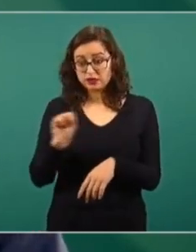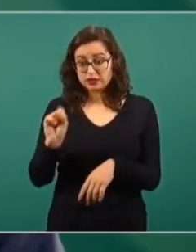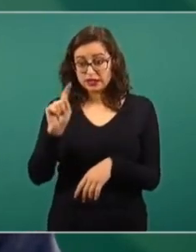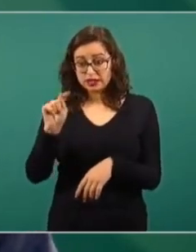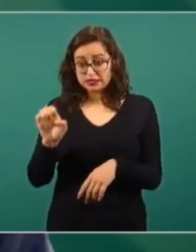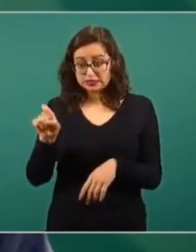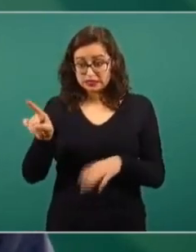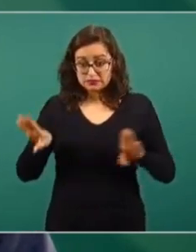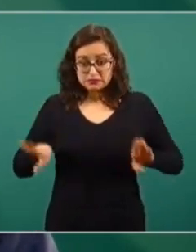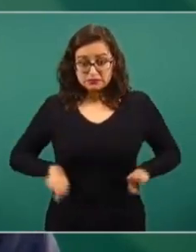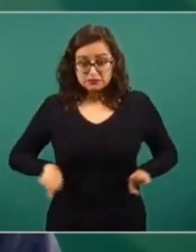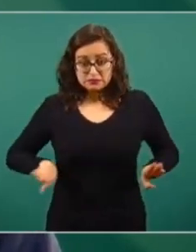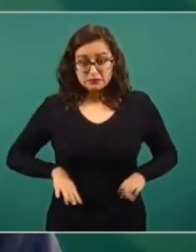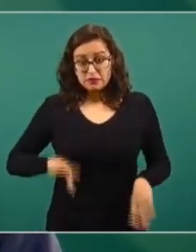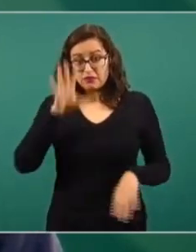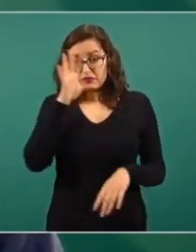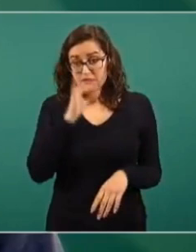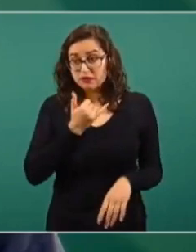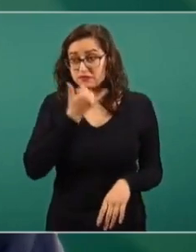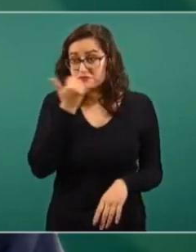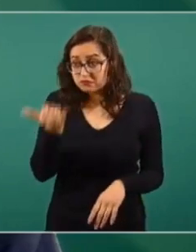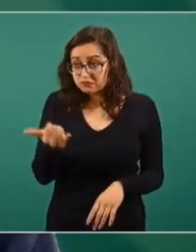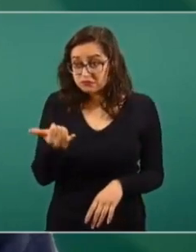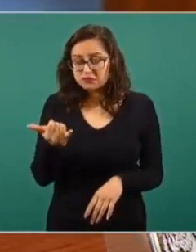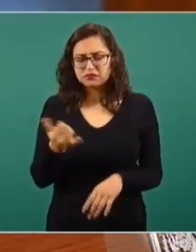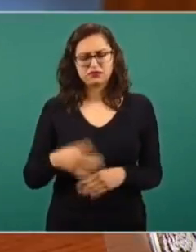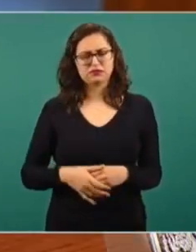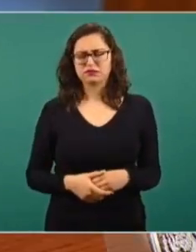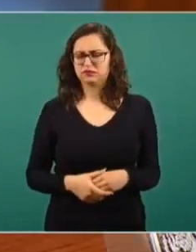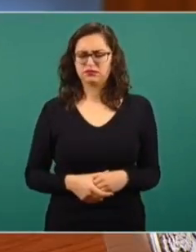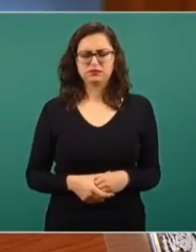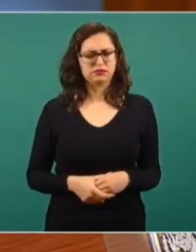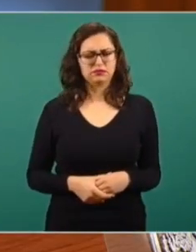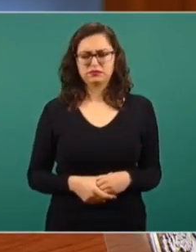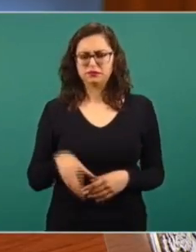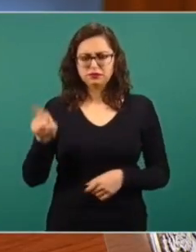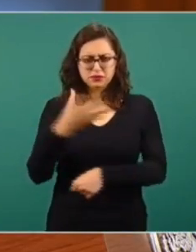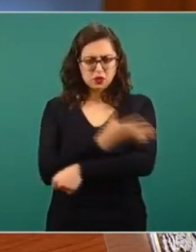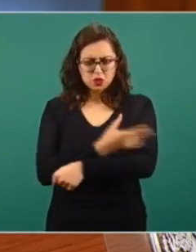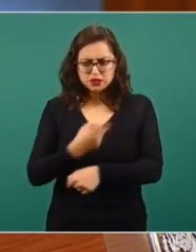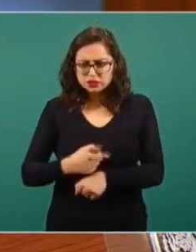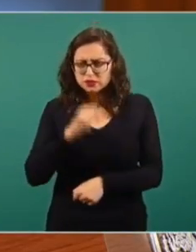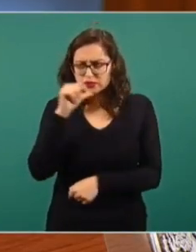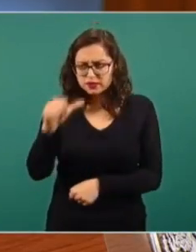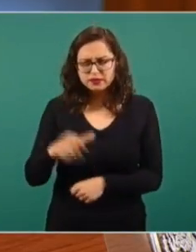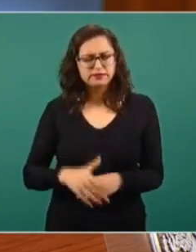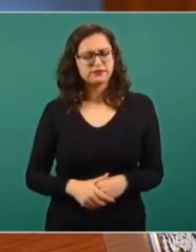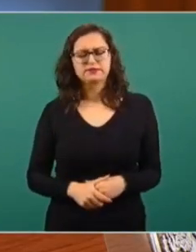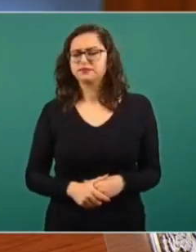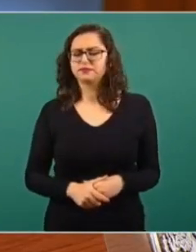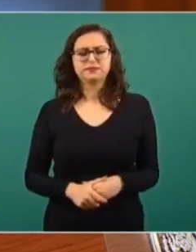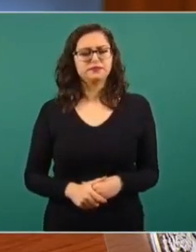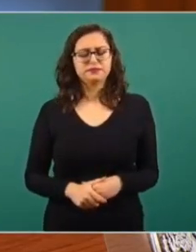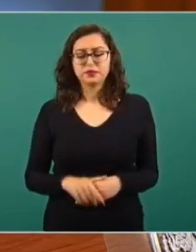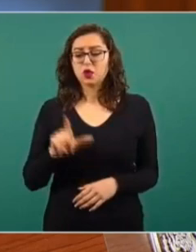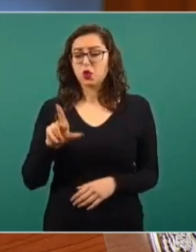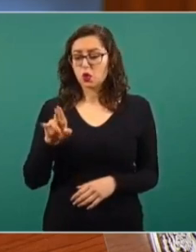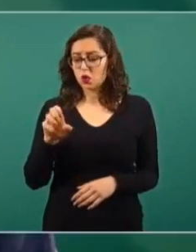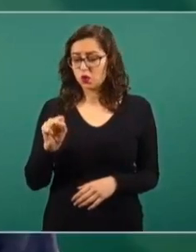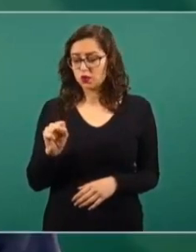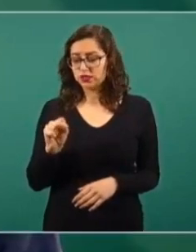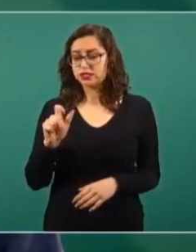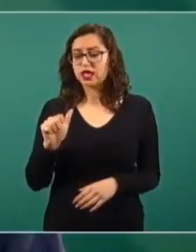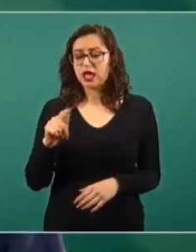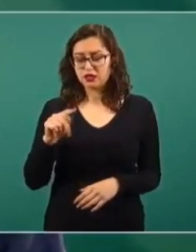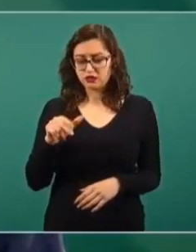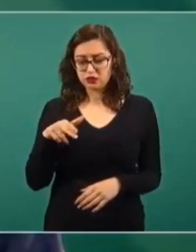ineficiente o que sea deshonesta. Luis Antonio Ramírez es un